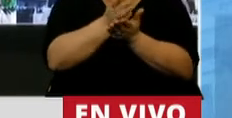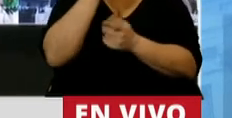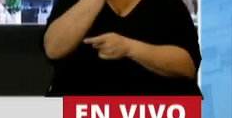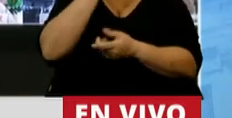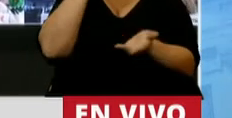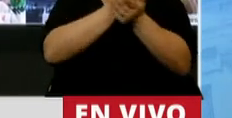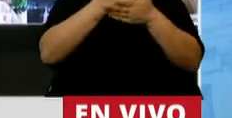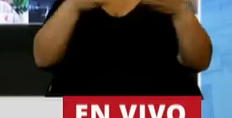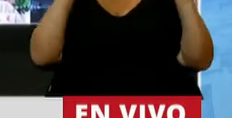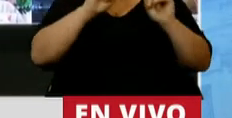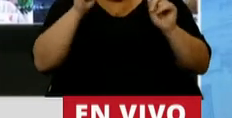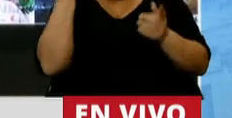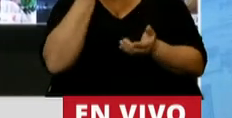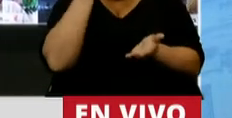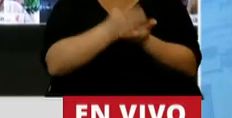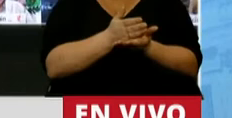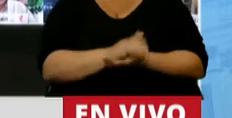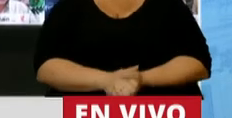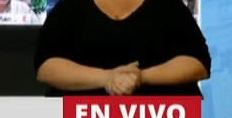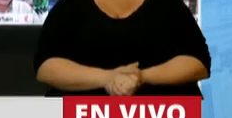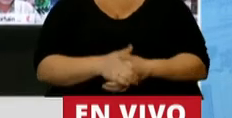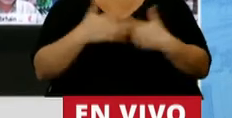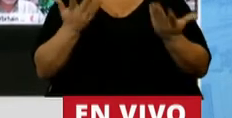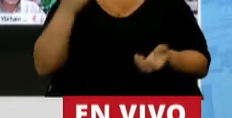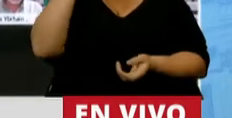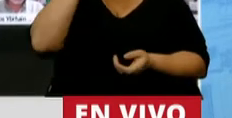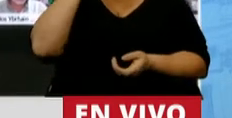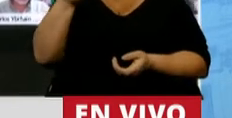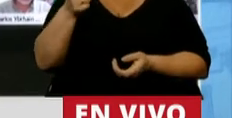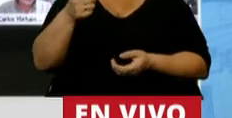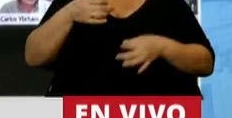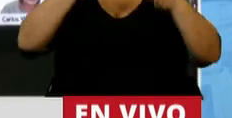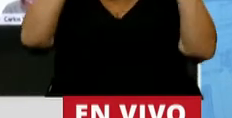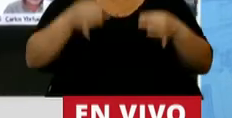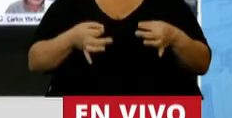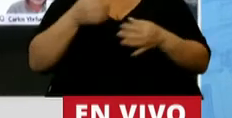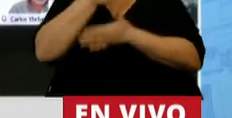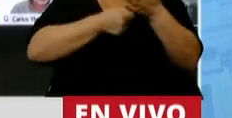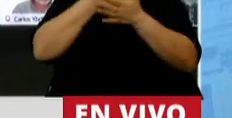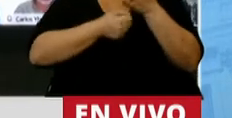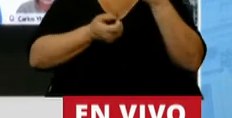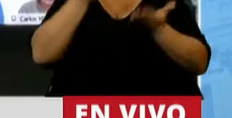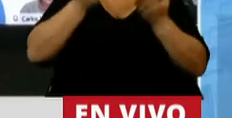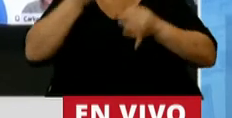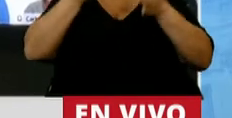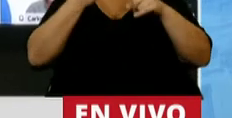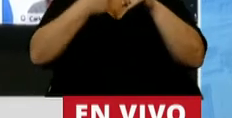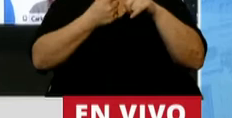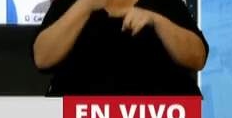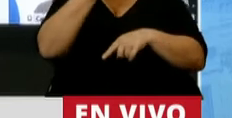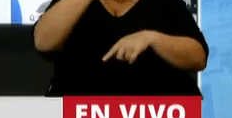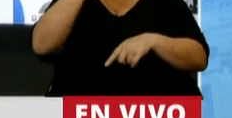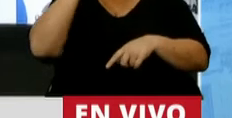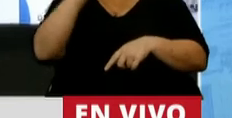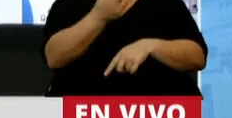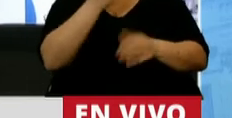la impunidad. Por supuesto que Néstor además se comprometió en la lucha de justicia en particular por el asesinato de